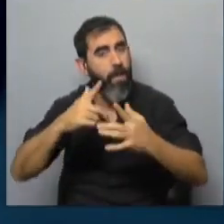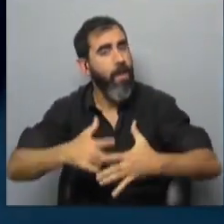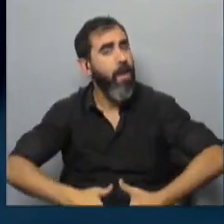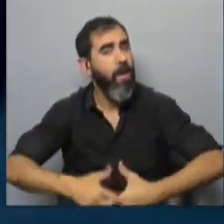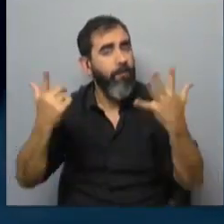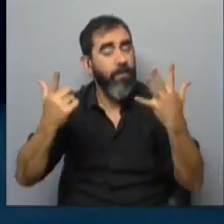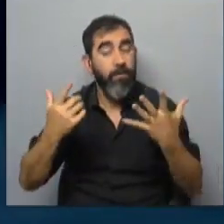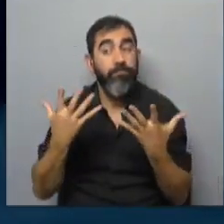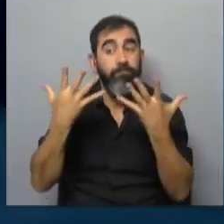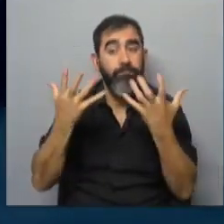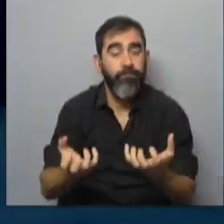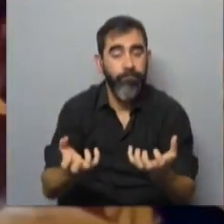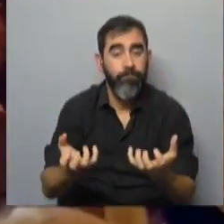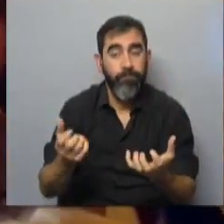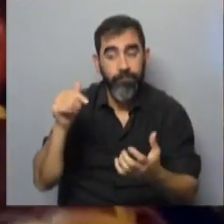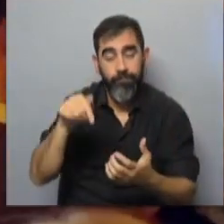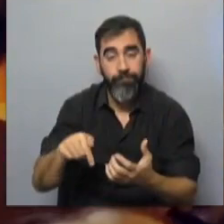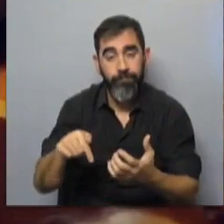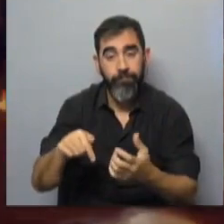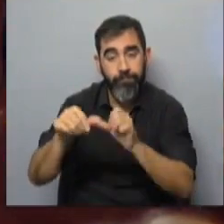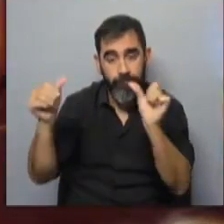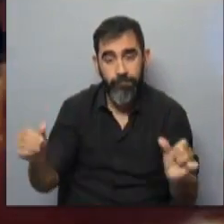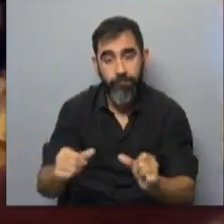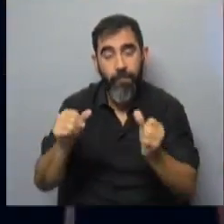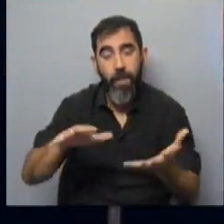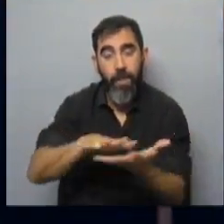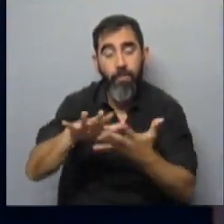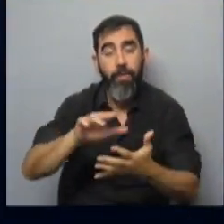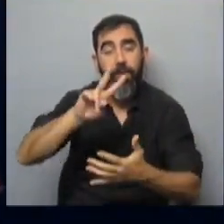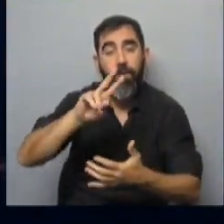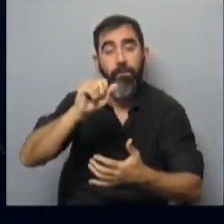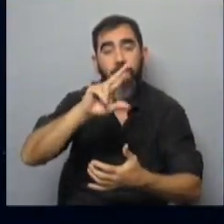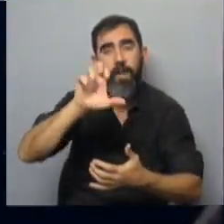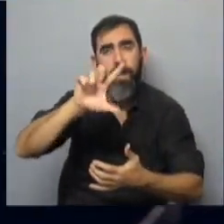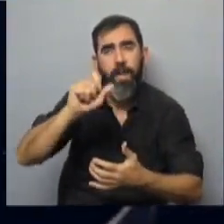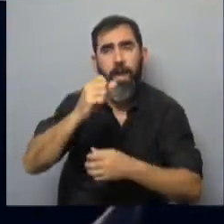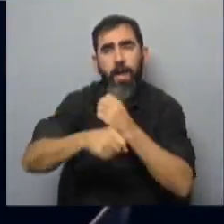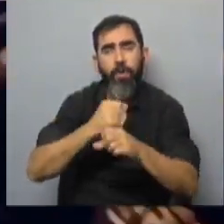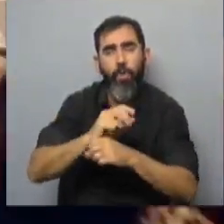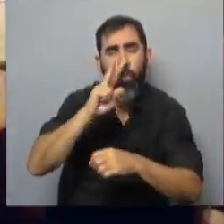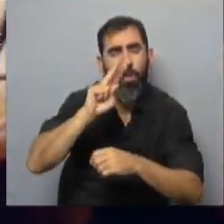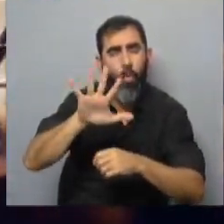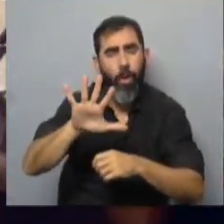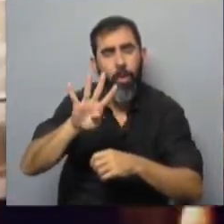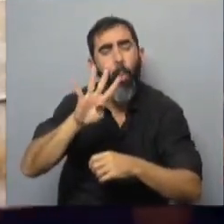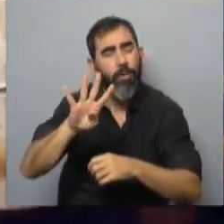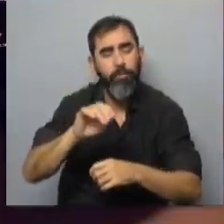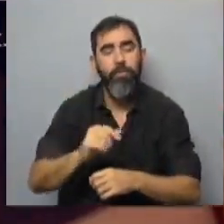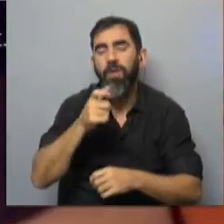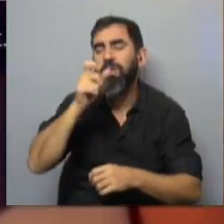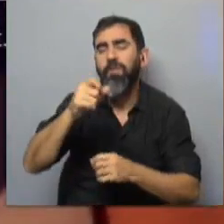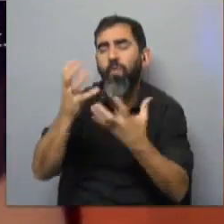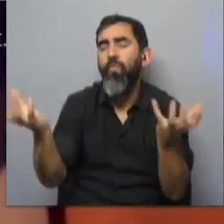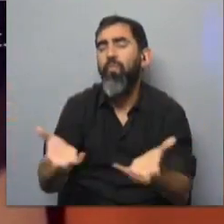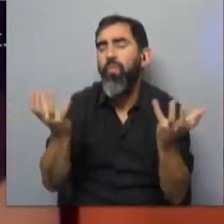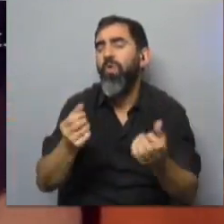nosotros queremos de alguna manera o quisimos llevar a la Plaza Varela allá por el año 2004. ¿Qué significado tienen esas hogueras que